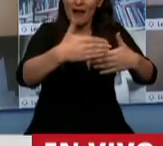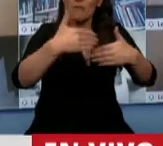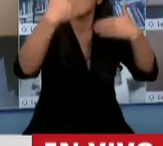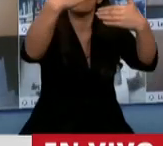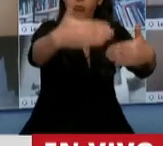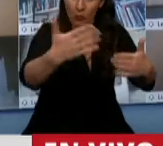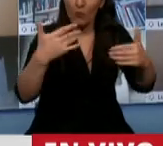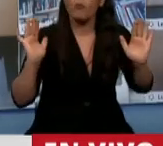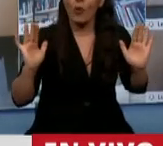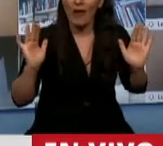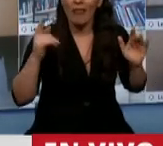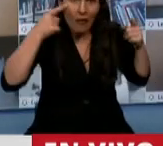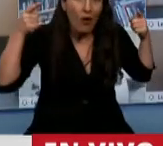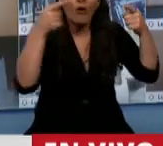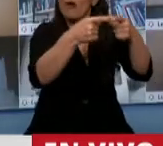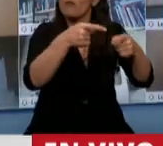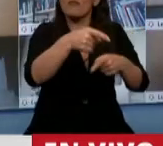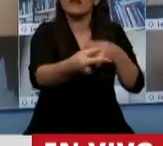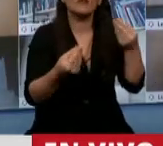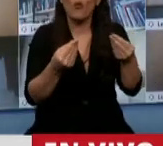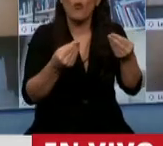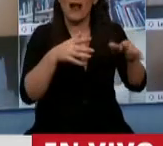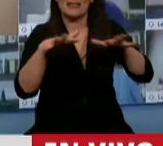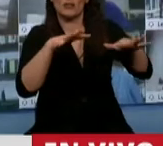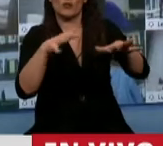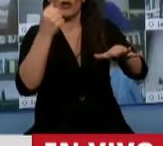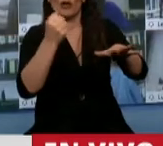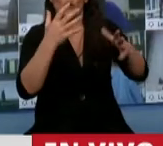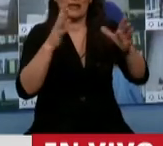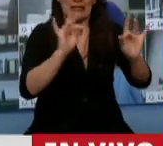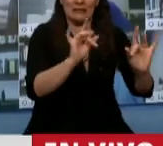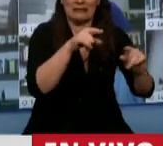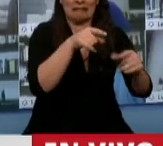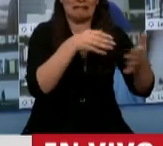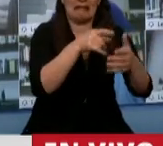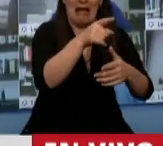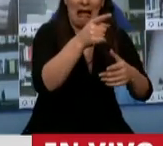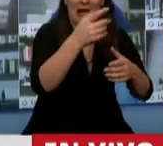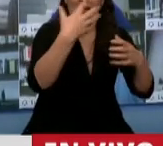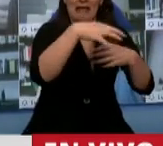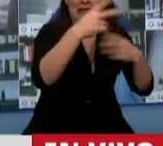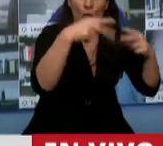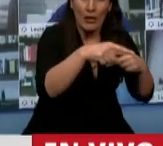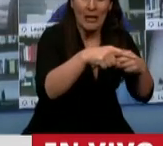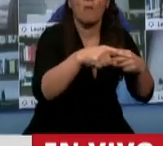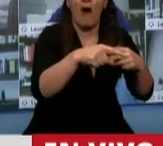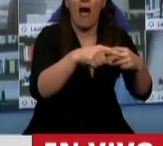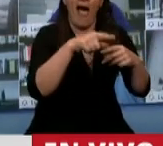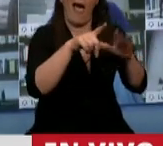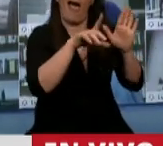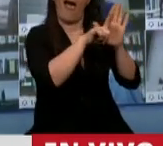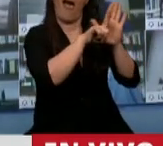específica, que es la de paliar el impacto en el turismo en todas sus modalidades, dando las